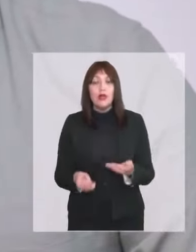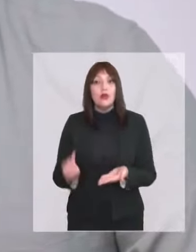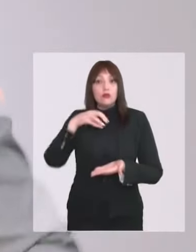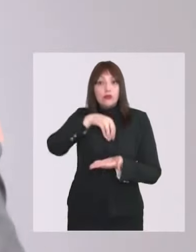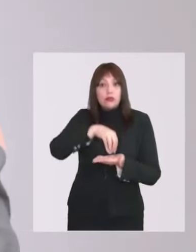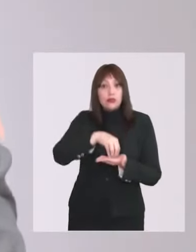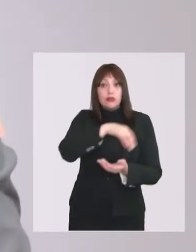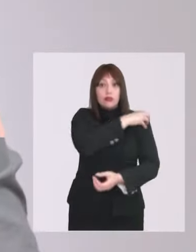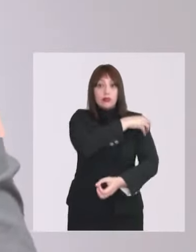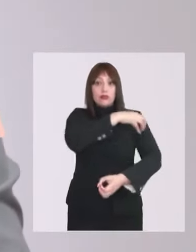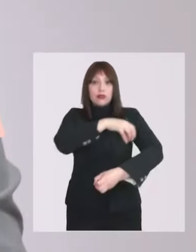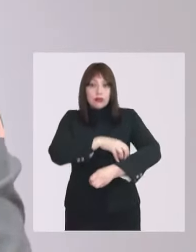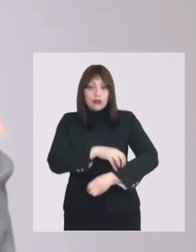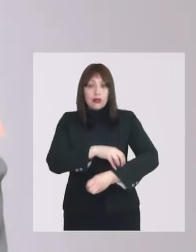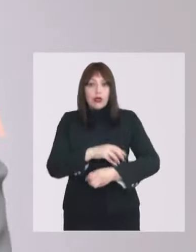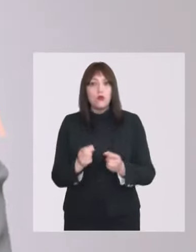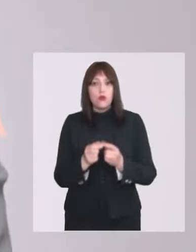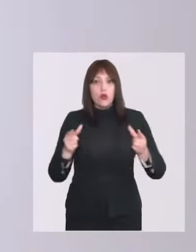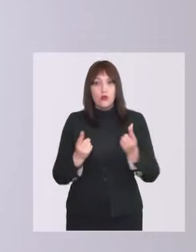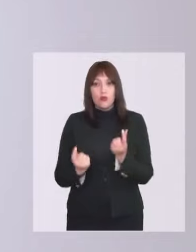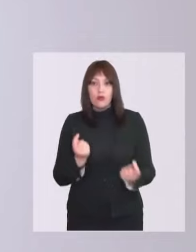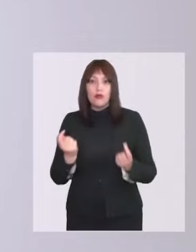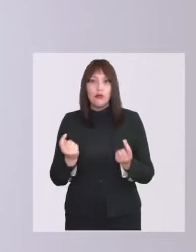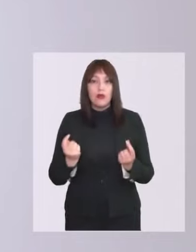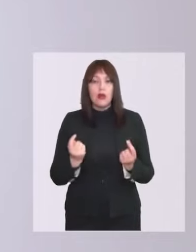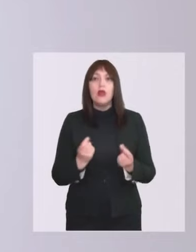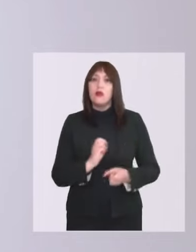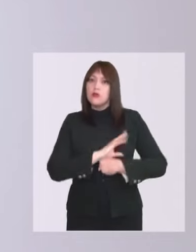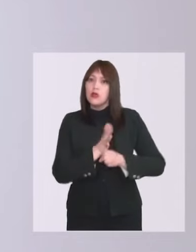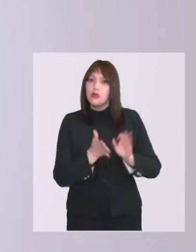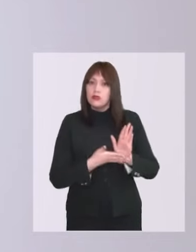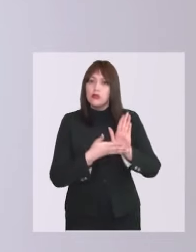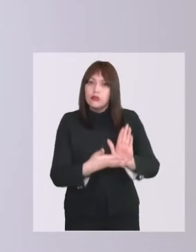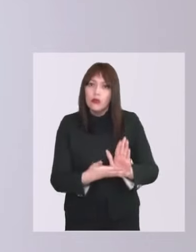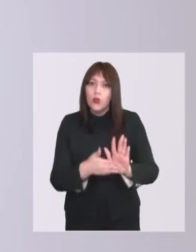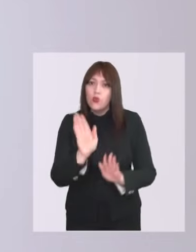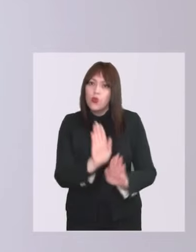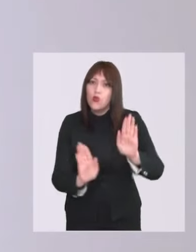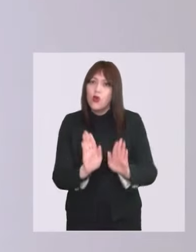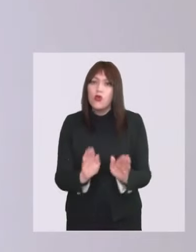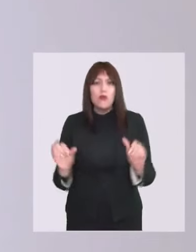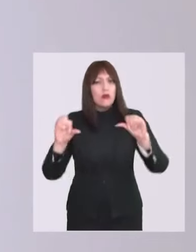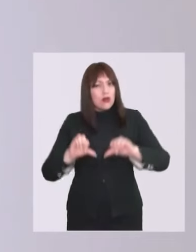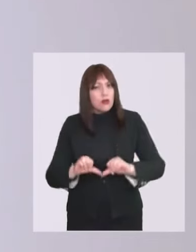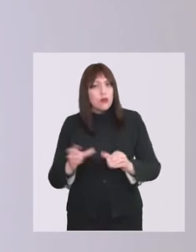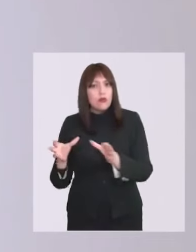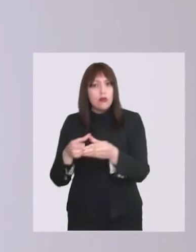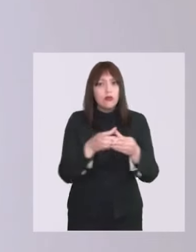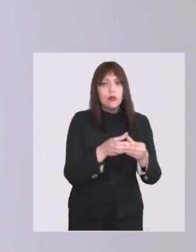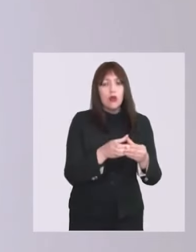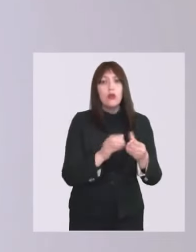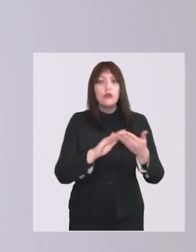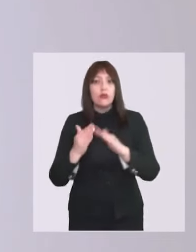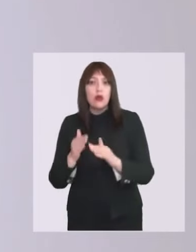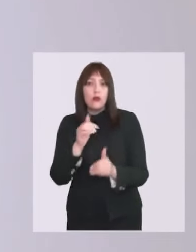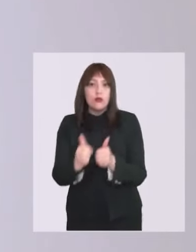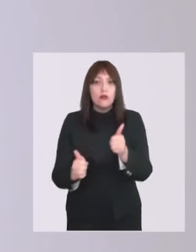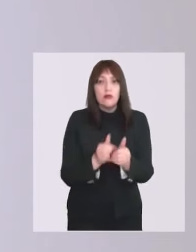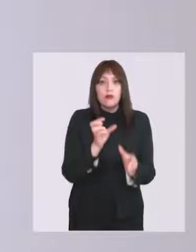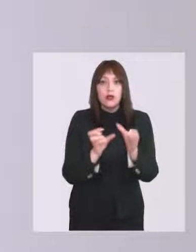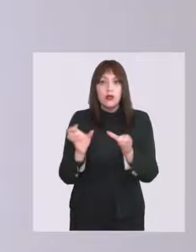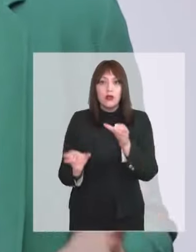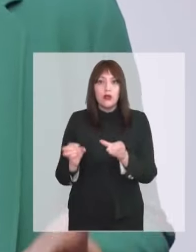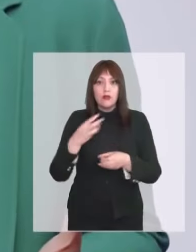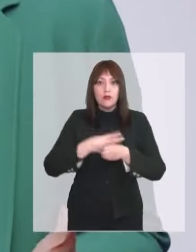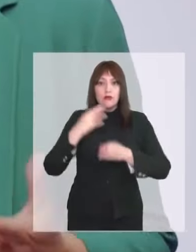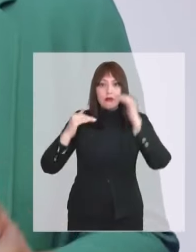interregional y que además dinamice nuestra economía. La pandemia hizo evidente la crisis de los cuidados. Las comunidades se organizaron para acompañar a